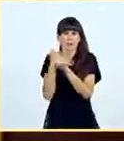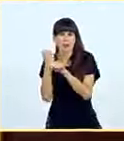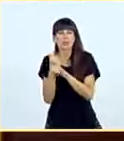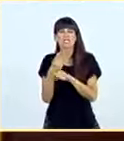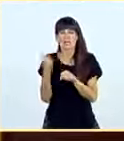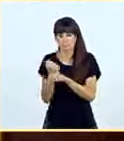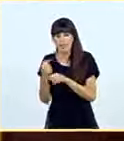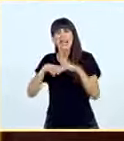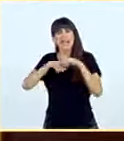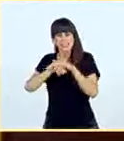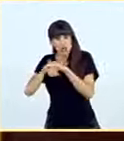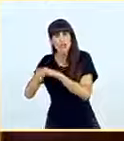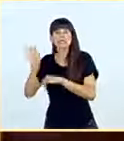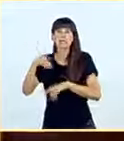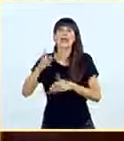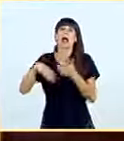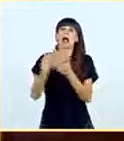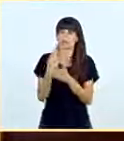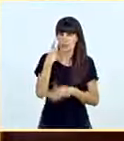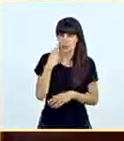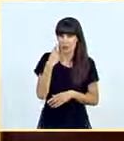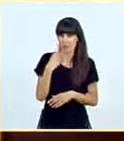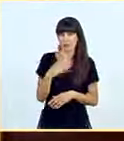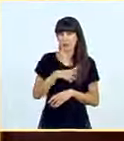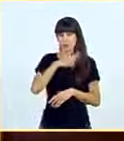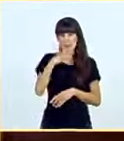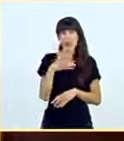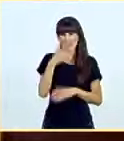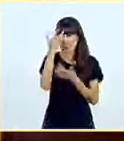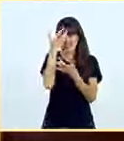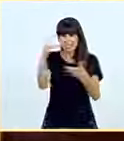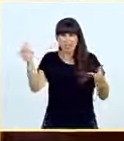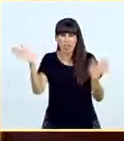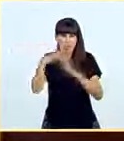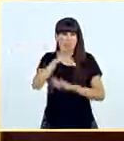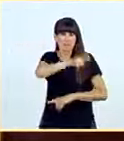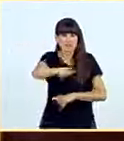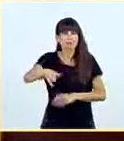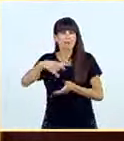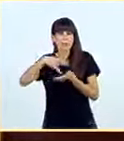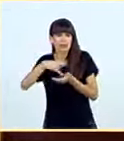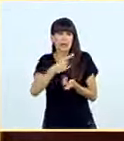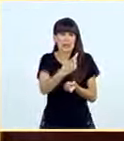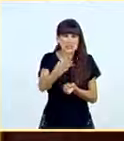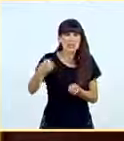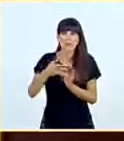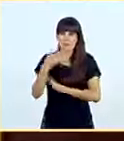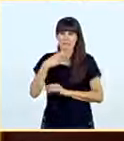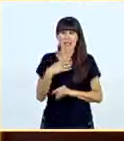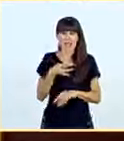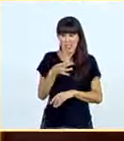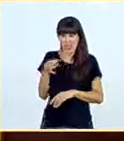empleados, gestorías y hasta los bancos. Por la falta de sensibilidad con los más necesitados, compensando deudas en un programa